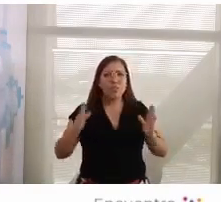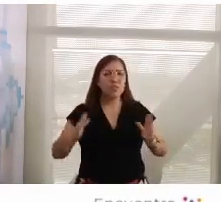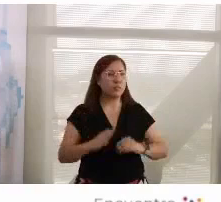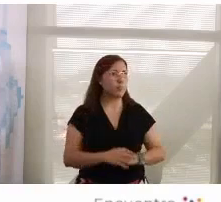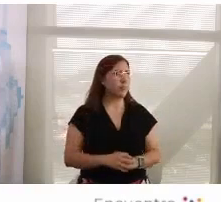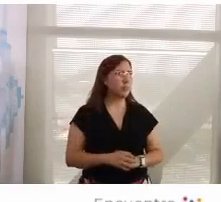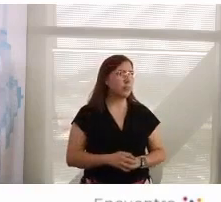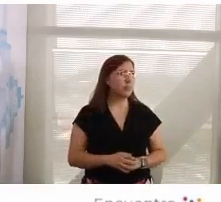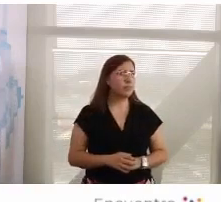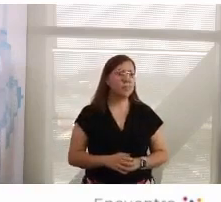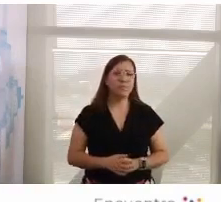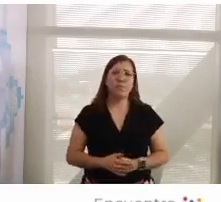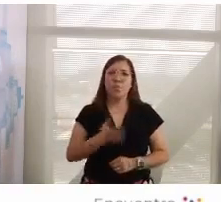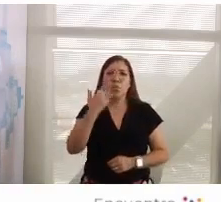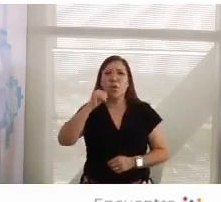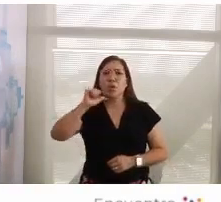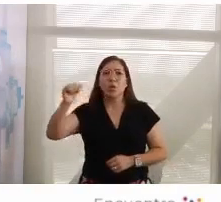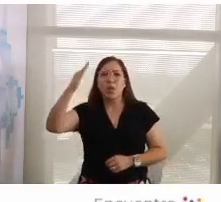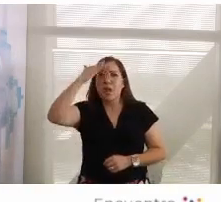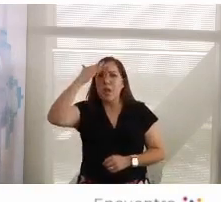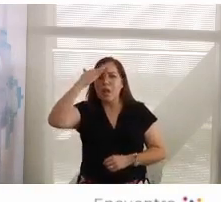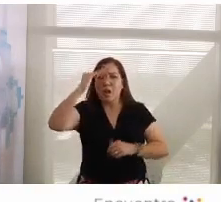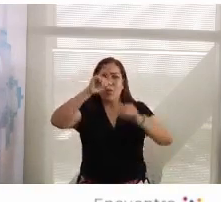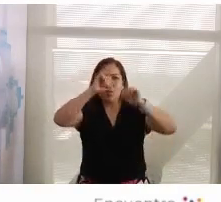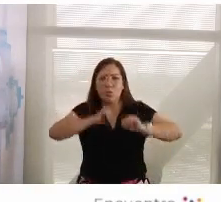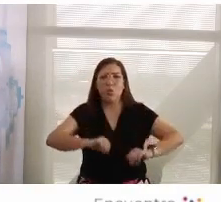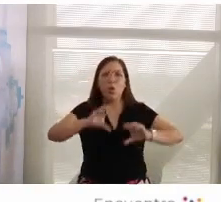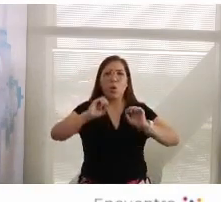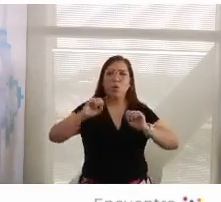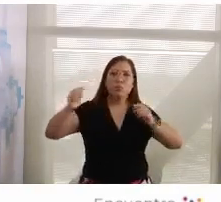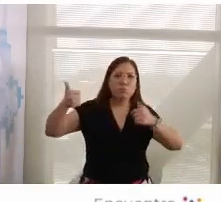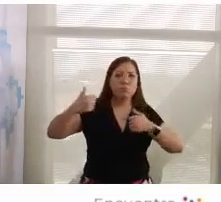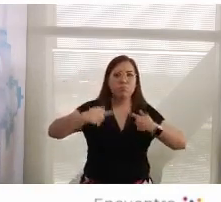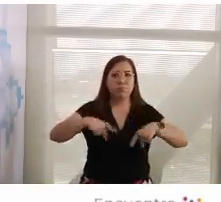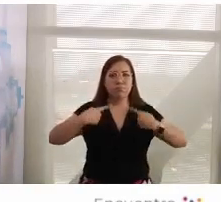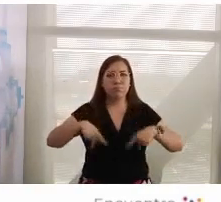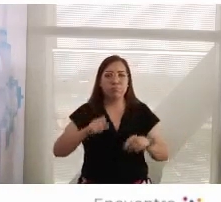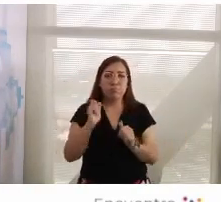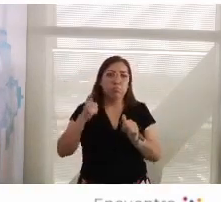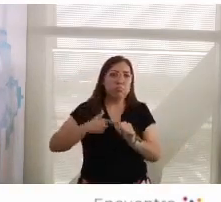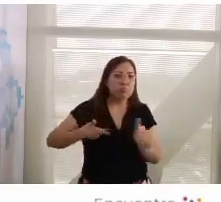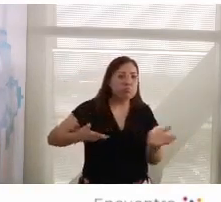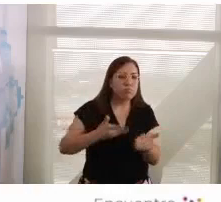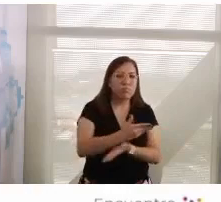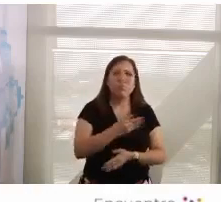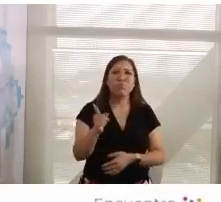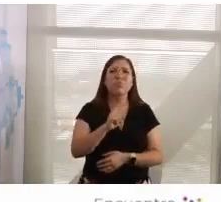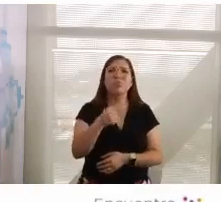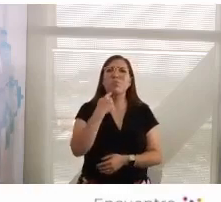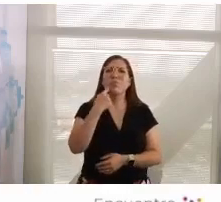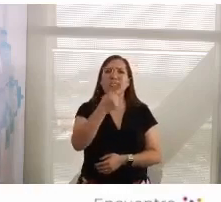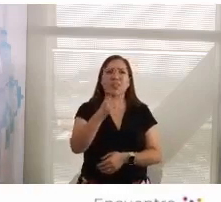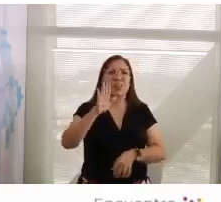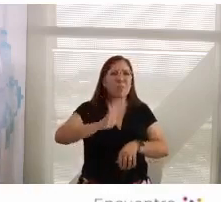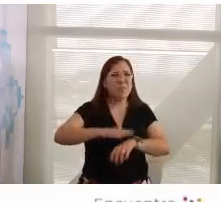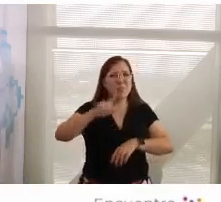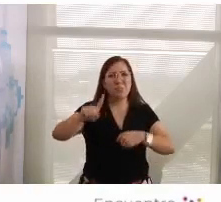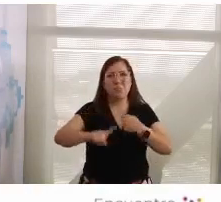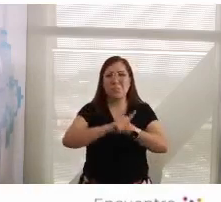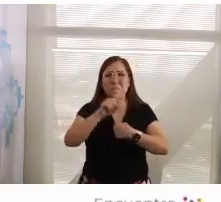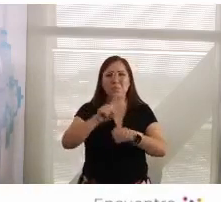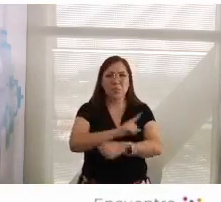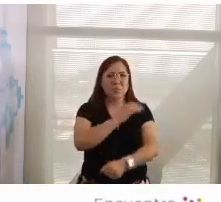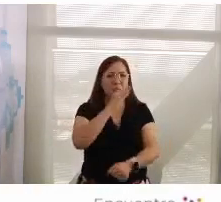autoridad es legítima, inclusive la ley es questionada. No Brasil, el principal confronto